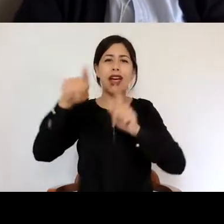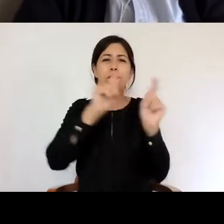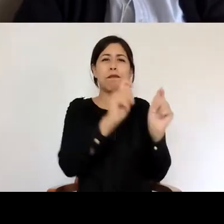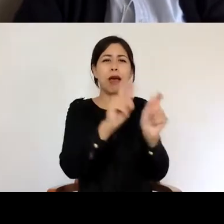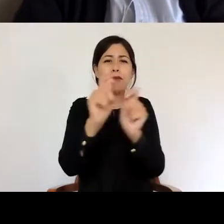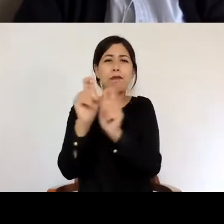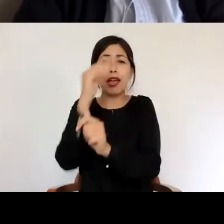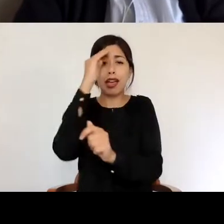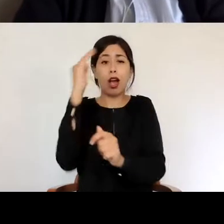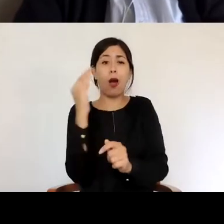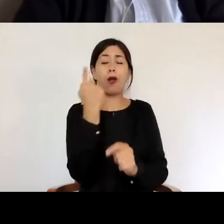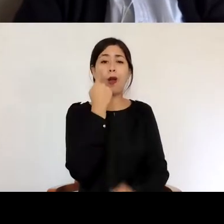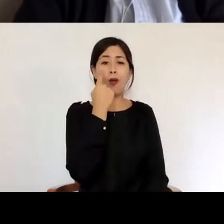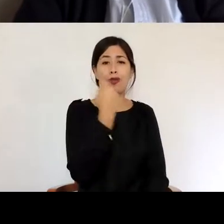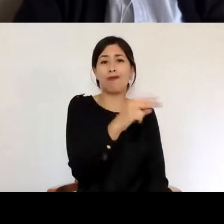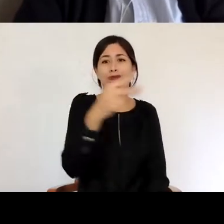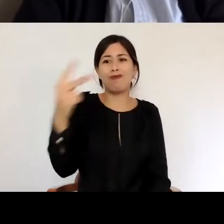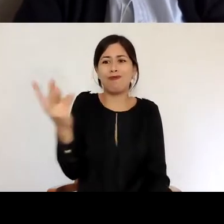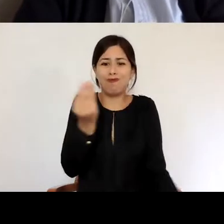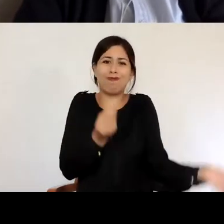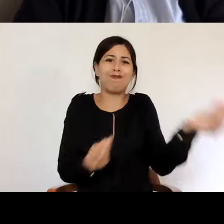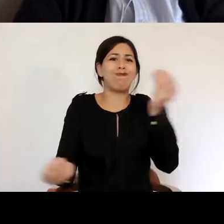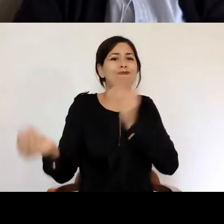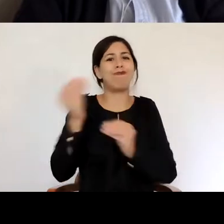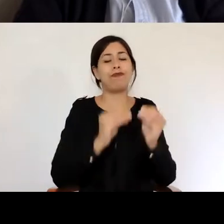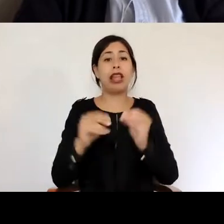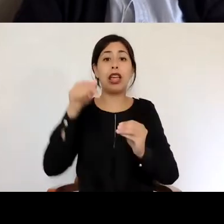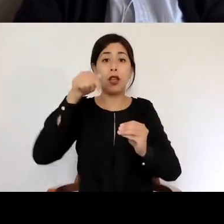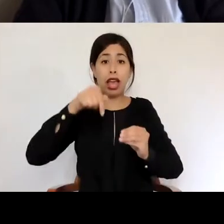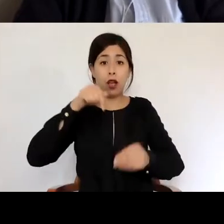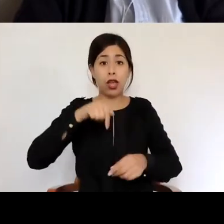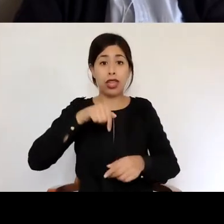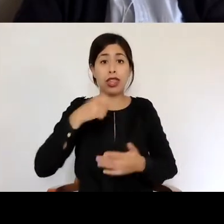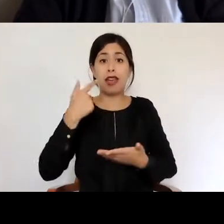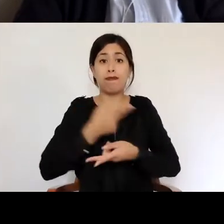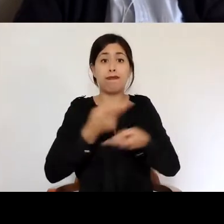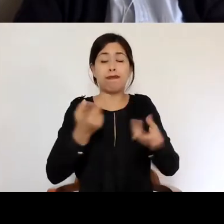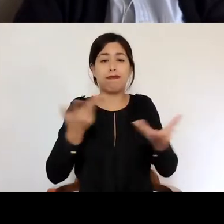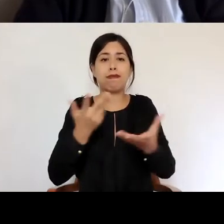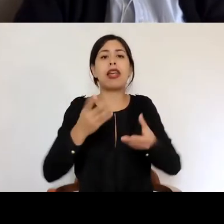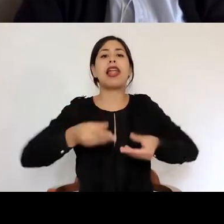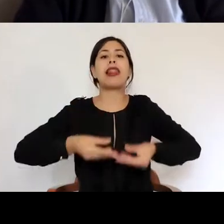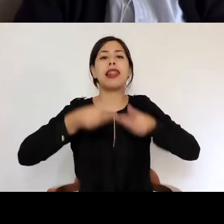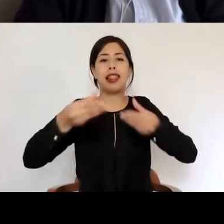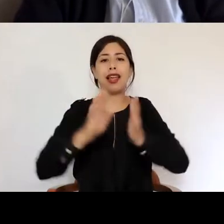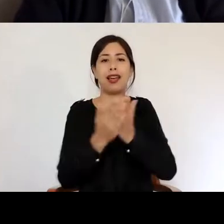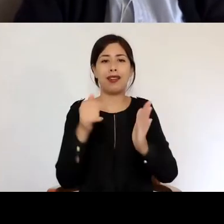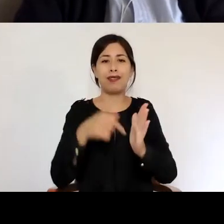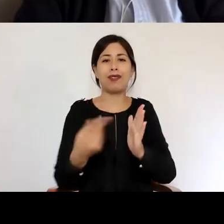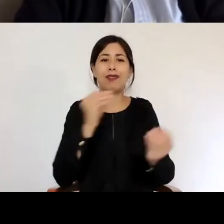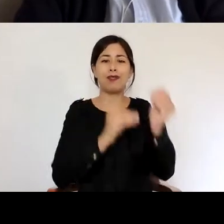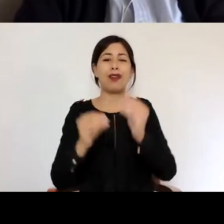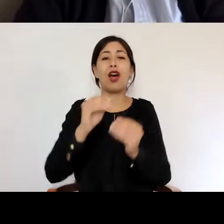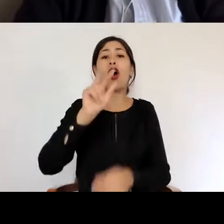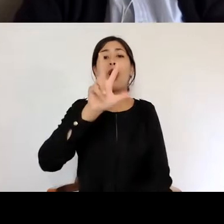Esta nueva versión del libro que presentamos hoy reúne los resultados de los ocho proyectos desarrollados durante el 2020, los que